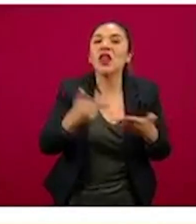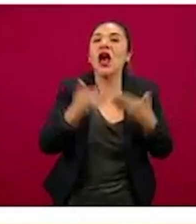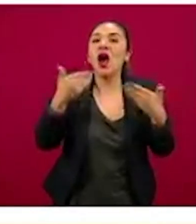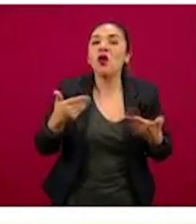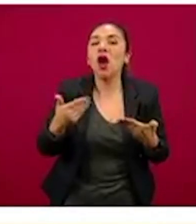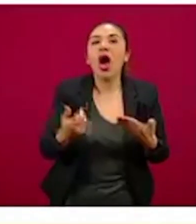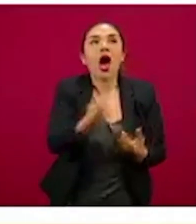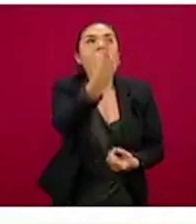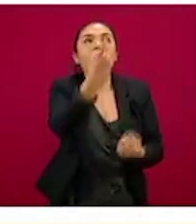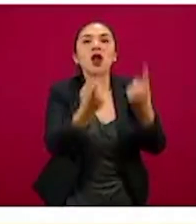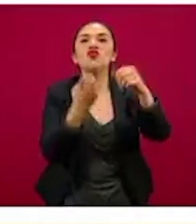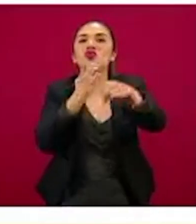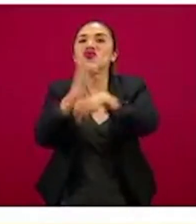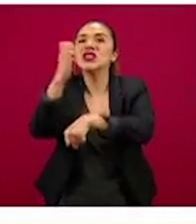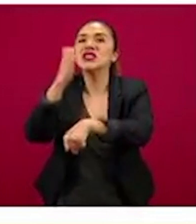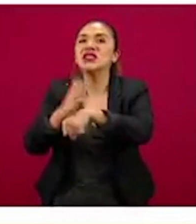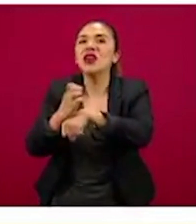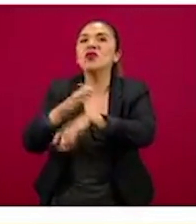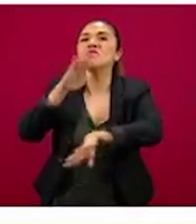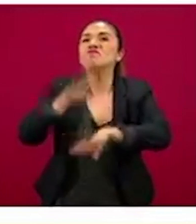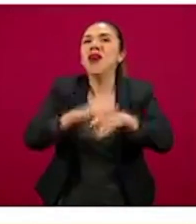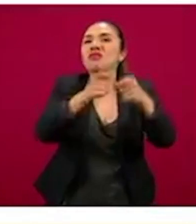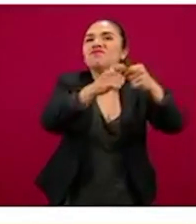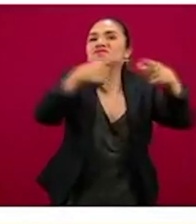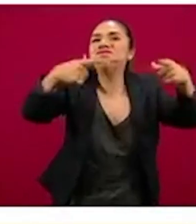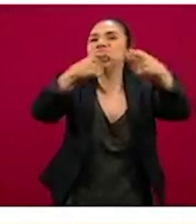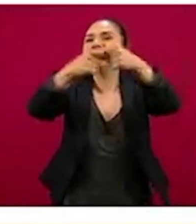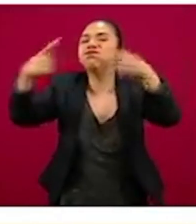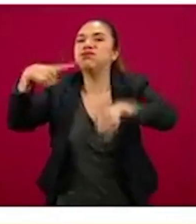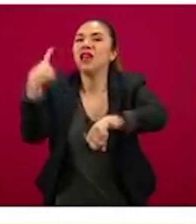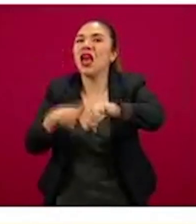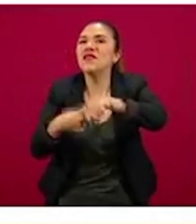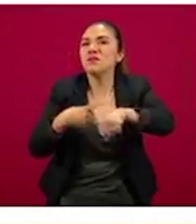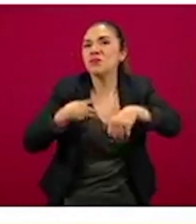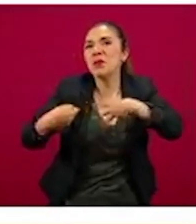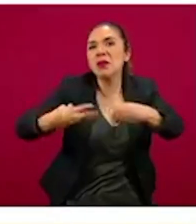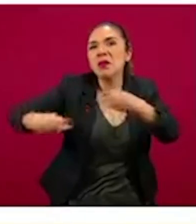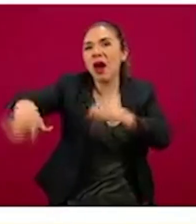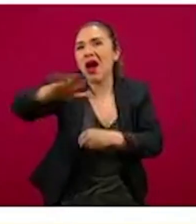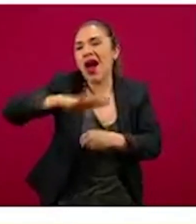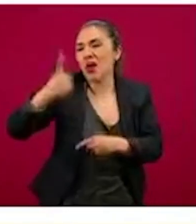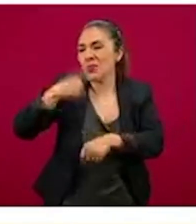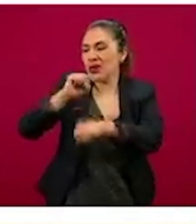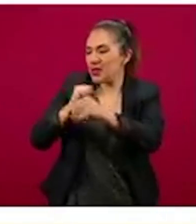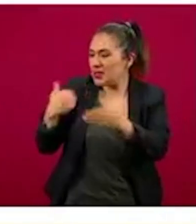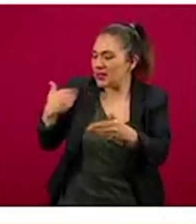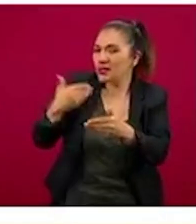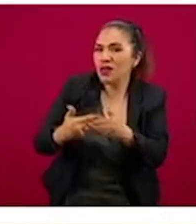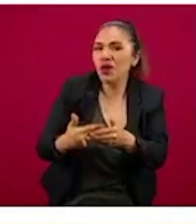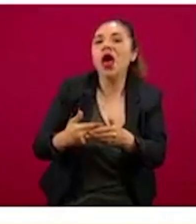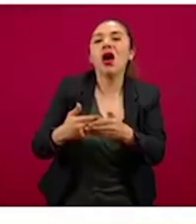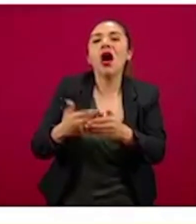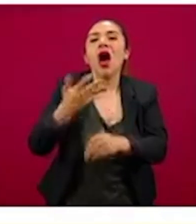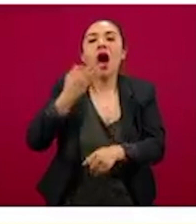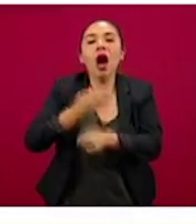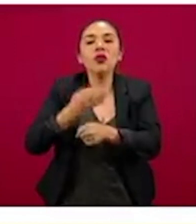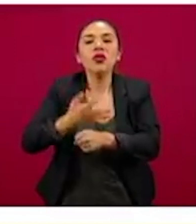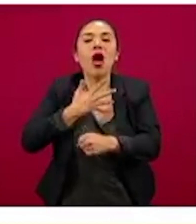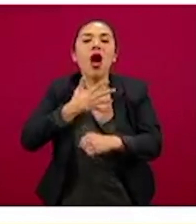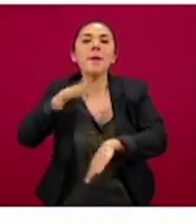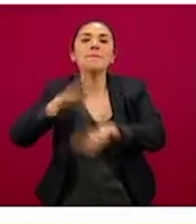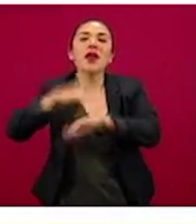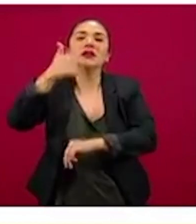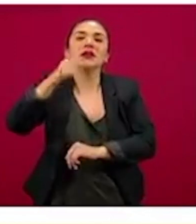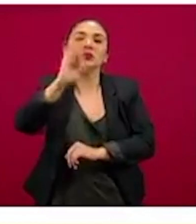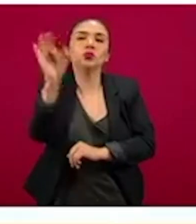aquellas entidades que han tenido incrementos importantes en su transmisión en la última semana, es de un más seis por ciento.